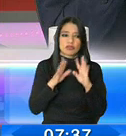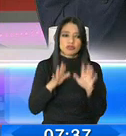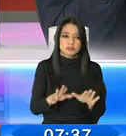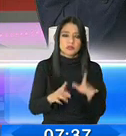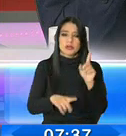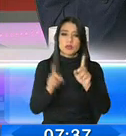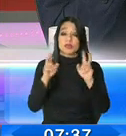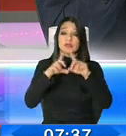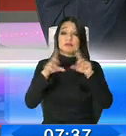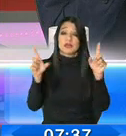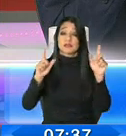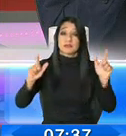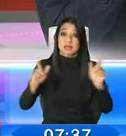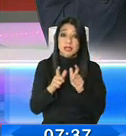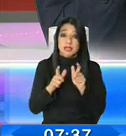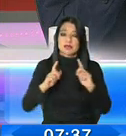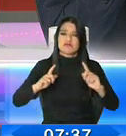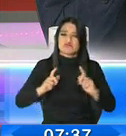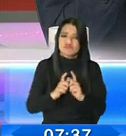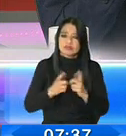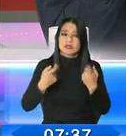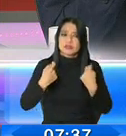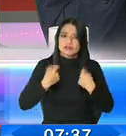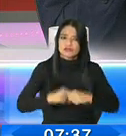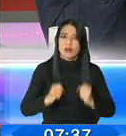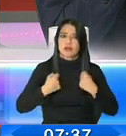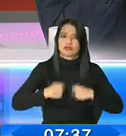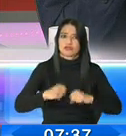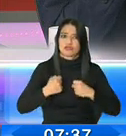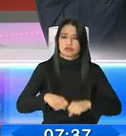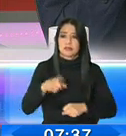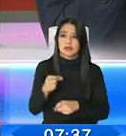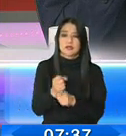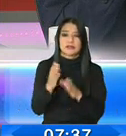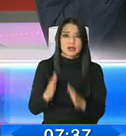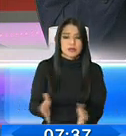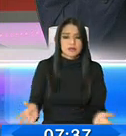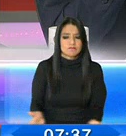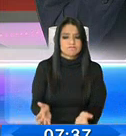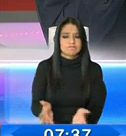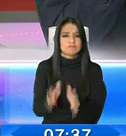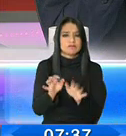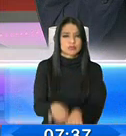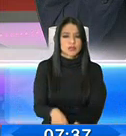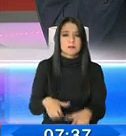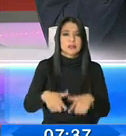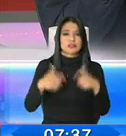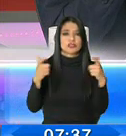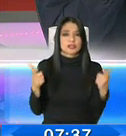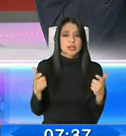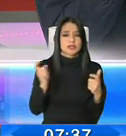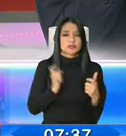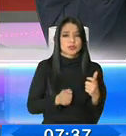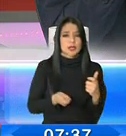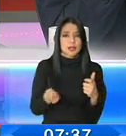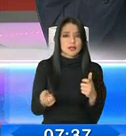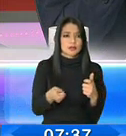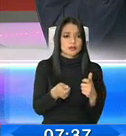que muchas empresas pequeñas, medianas, han hecho para sostener sus trabajadores. Porque esa la gran mayoría, créanme, de